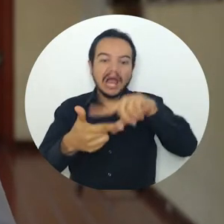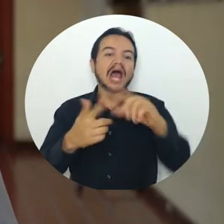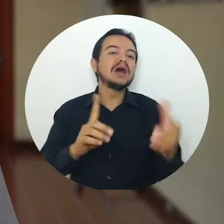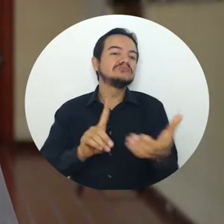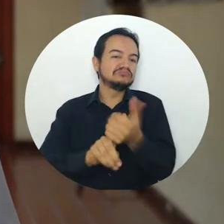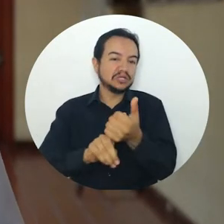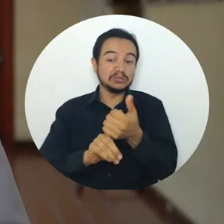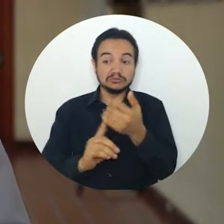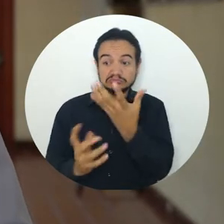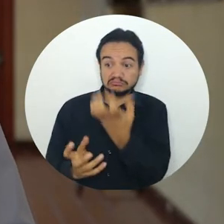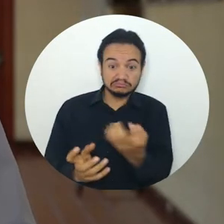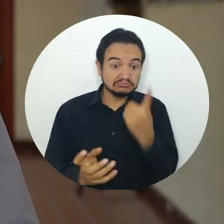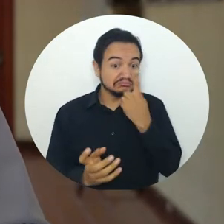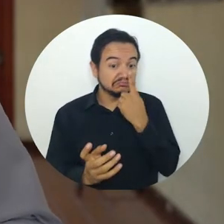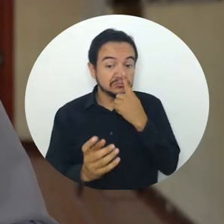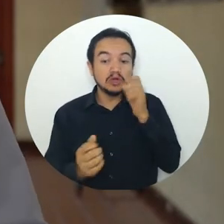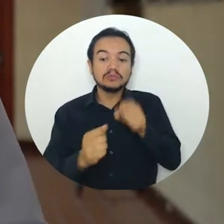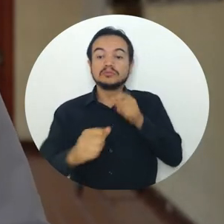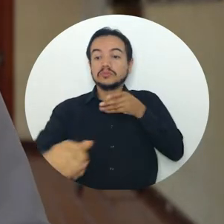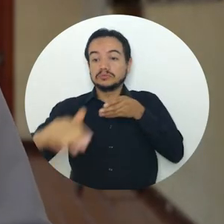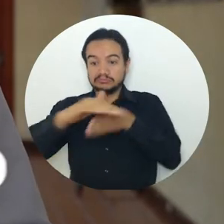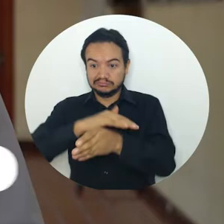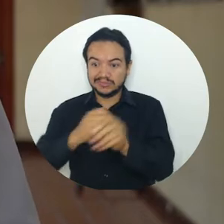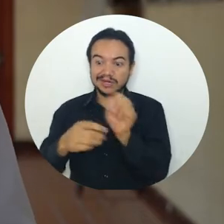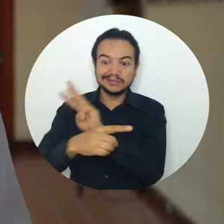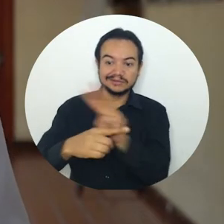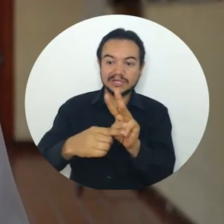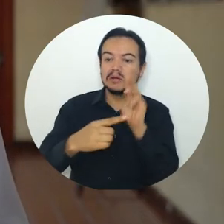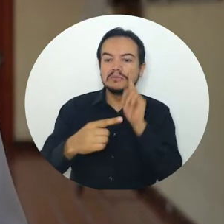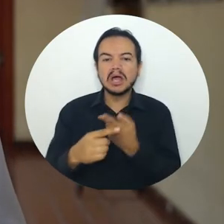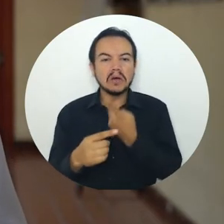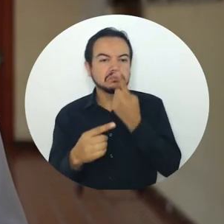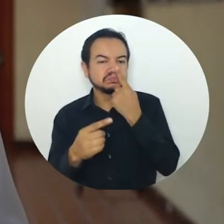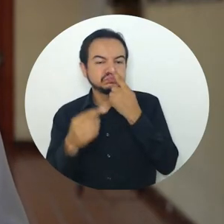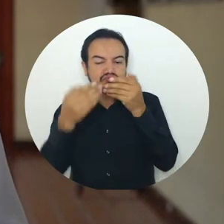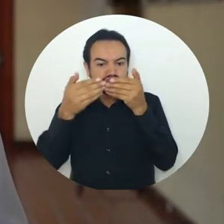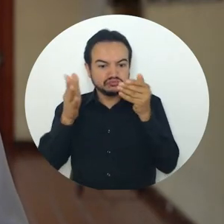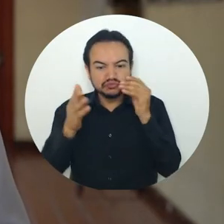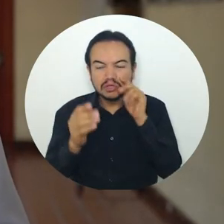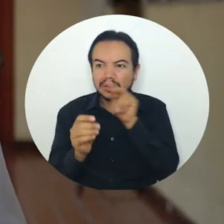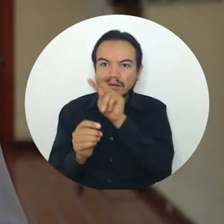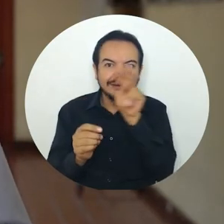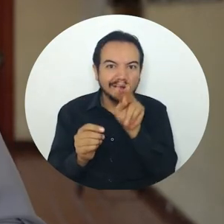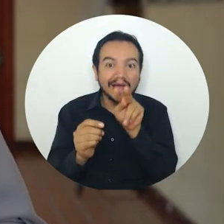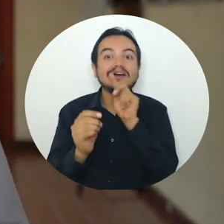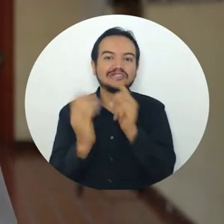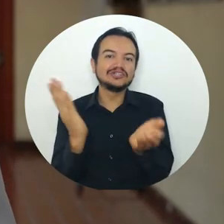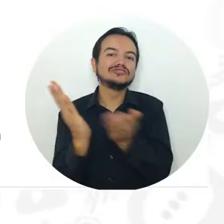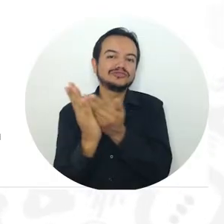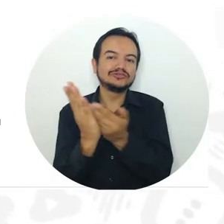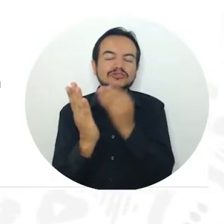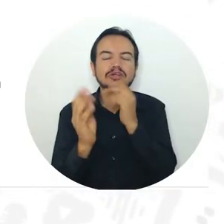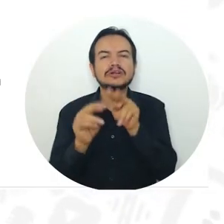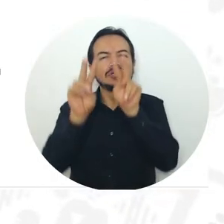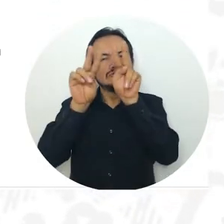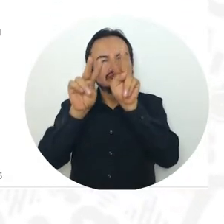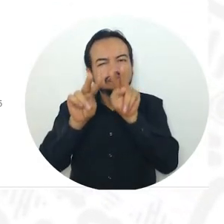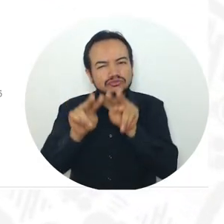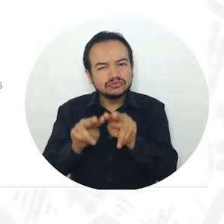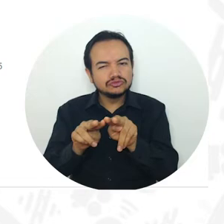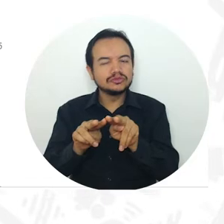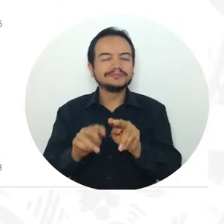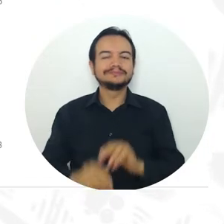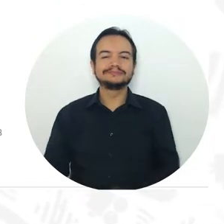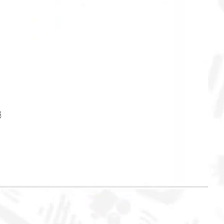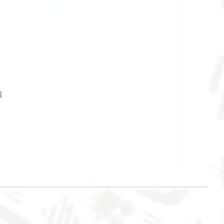pueden acceder a este link de la institución y mirar la revista digital que ya se encuentra disponible para